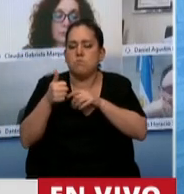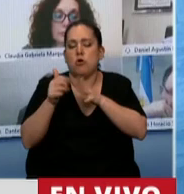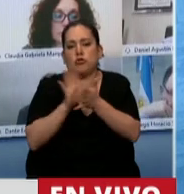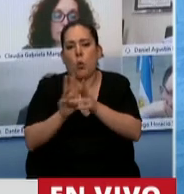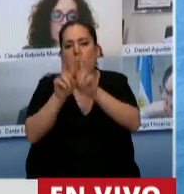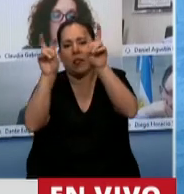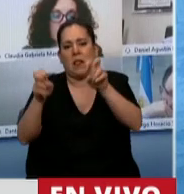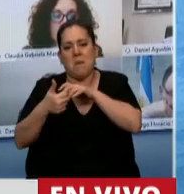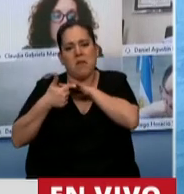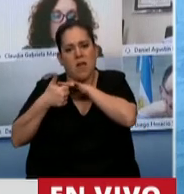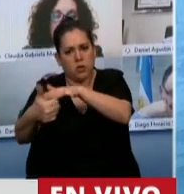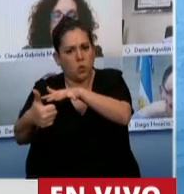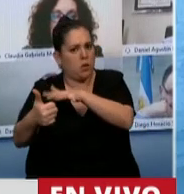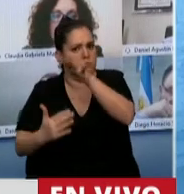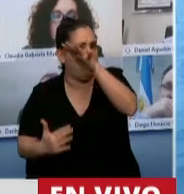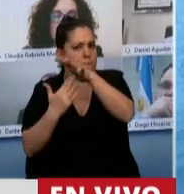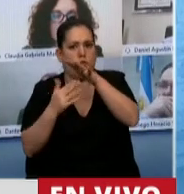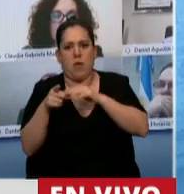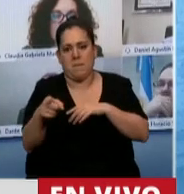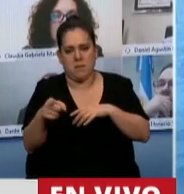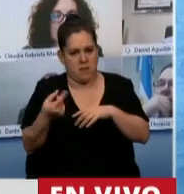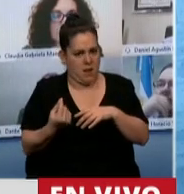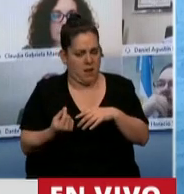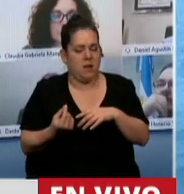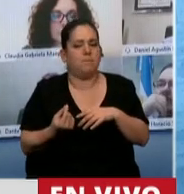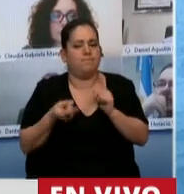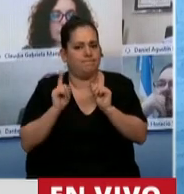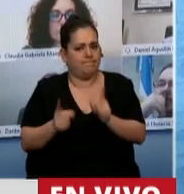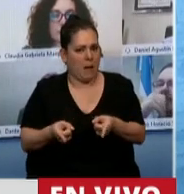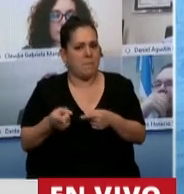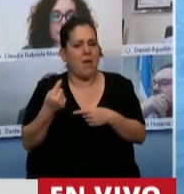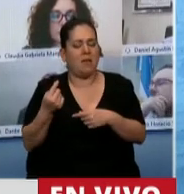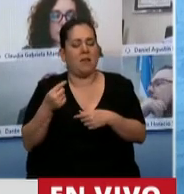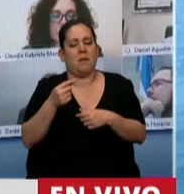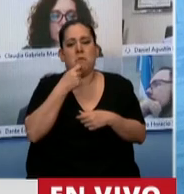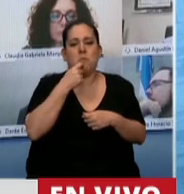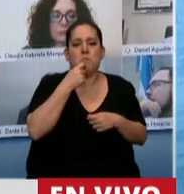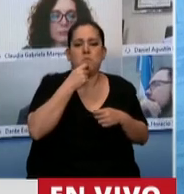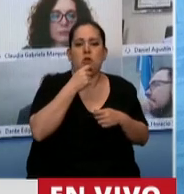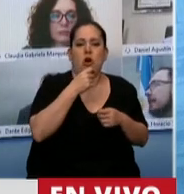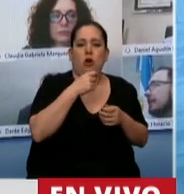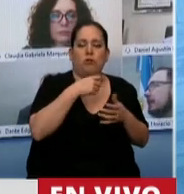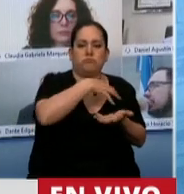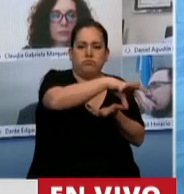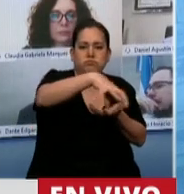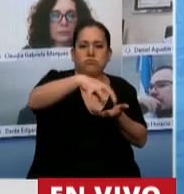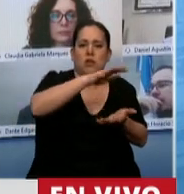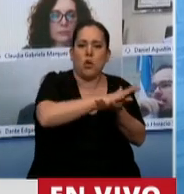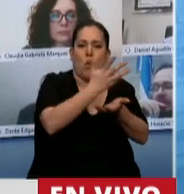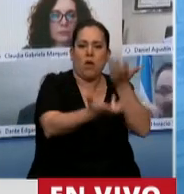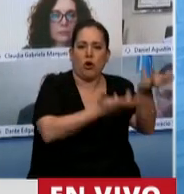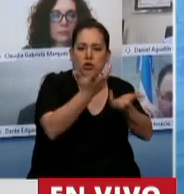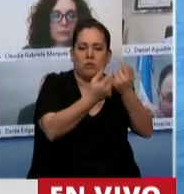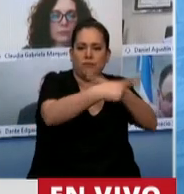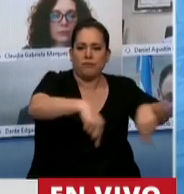de turismo, nos parece fundamental. Y después hay un hecho muy importante, digo que en la gastronomía, en todo lo que tiene que ver con la industria